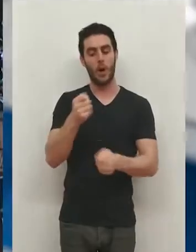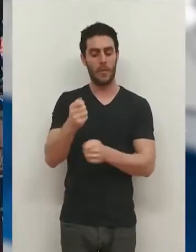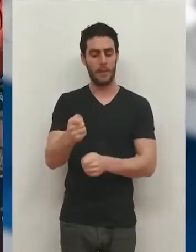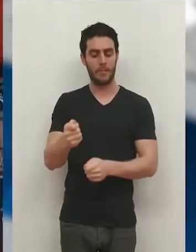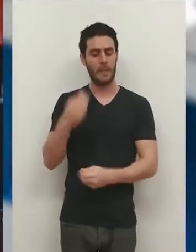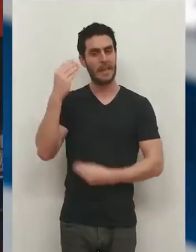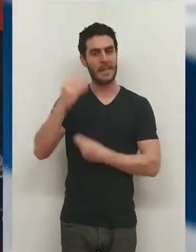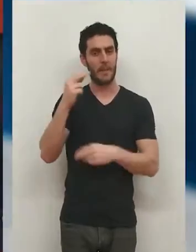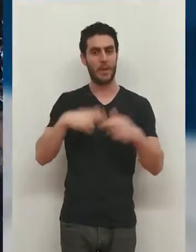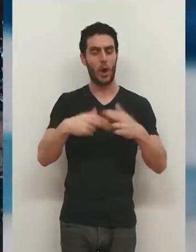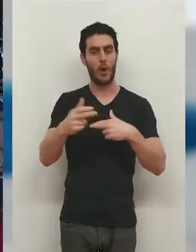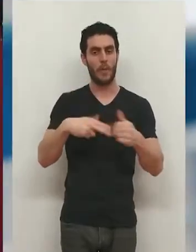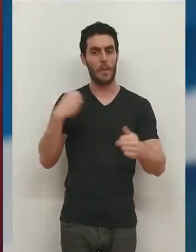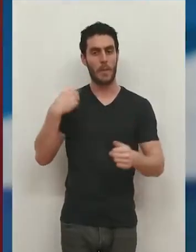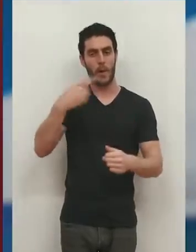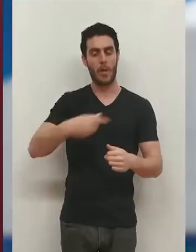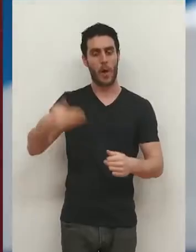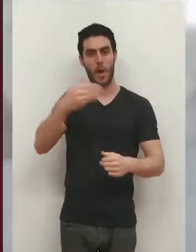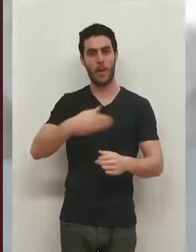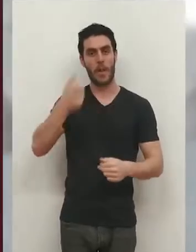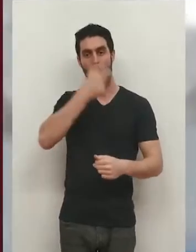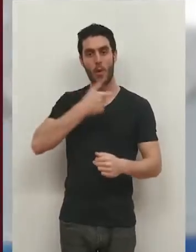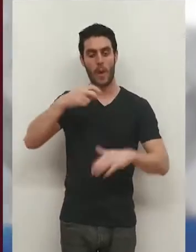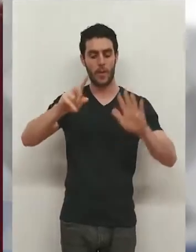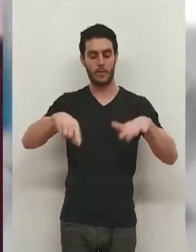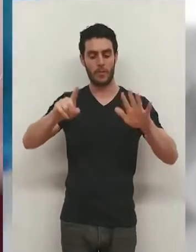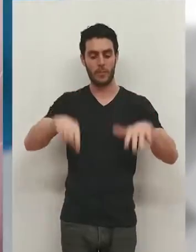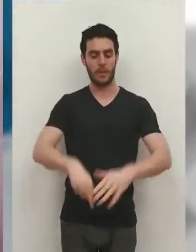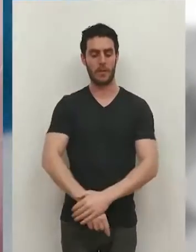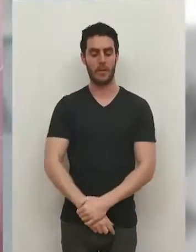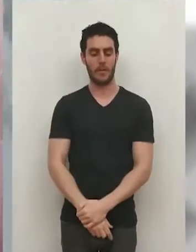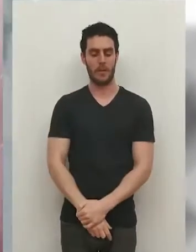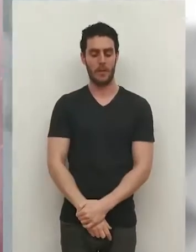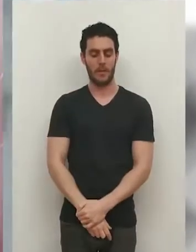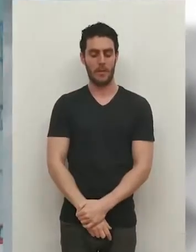cometa. Se estima que estas obras en Gonzalo de Berceo tendrán una duración de seis meses.